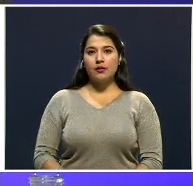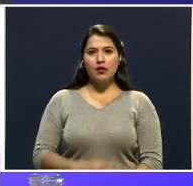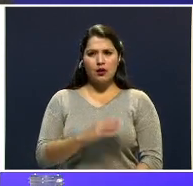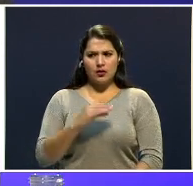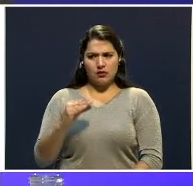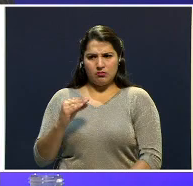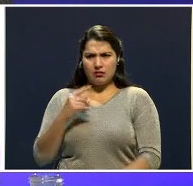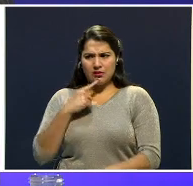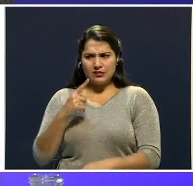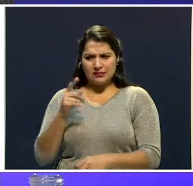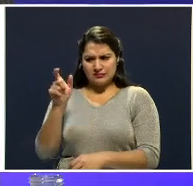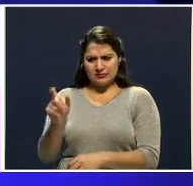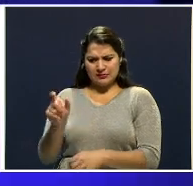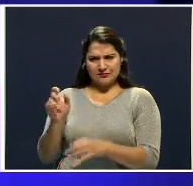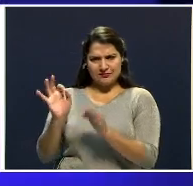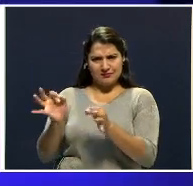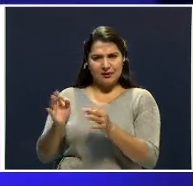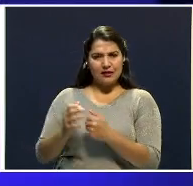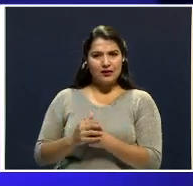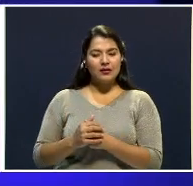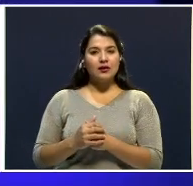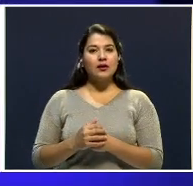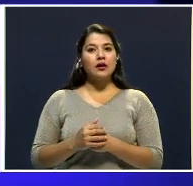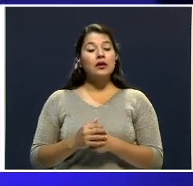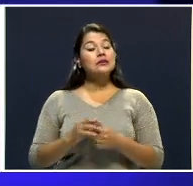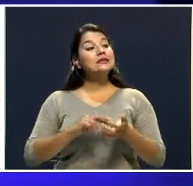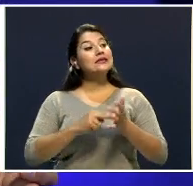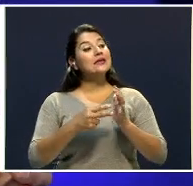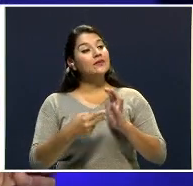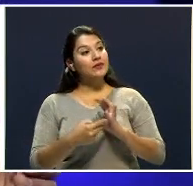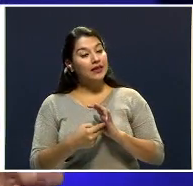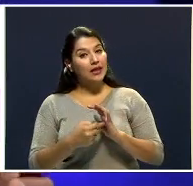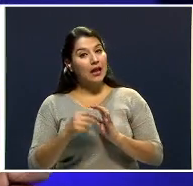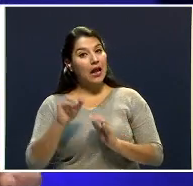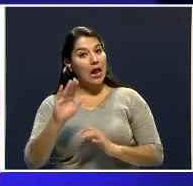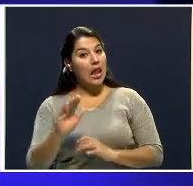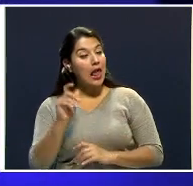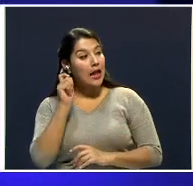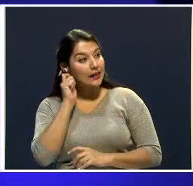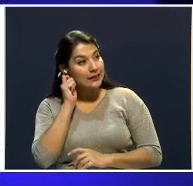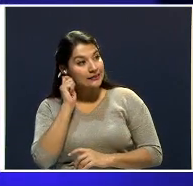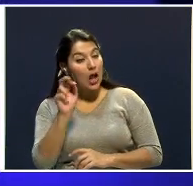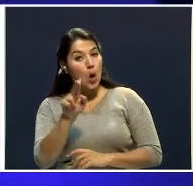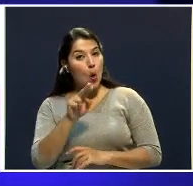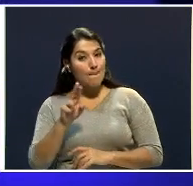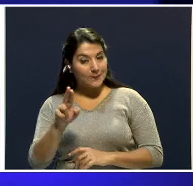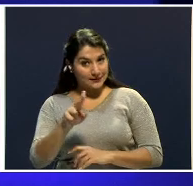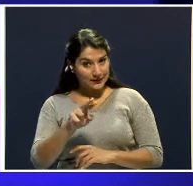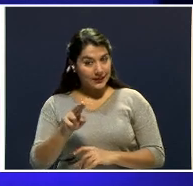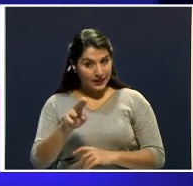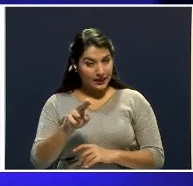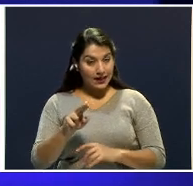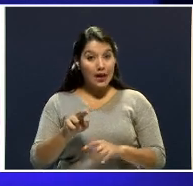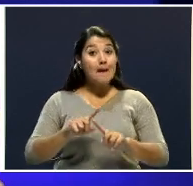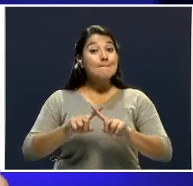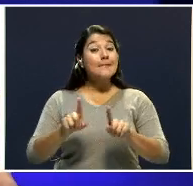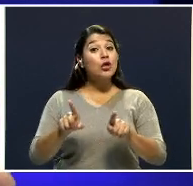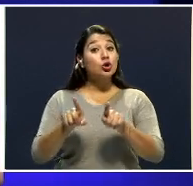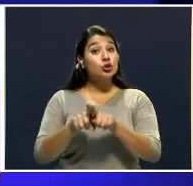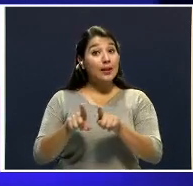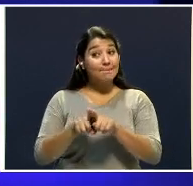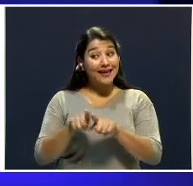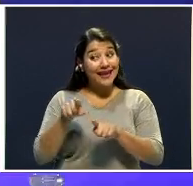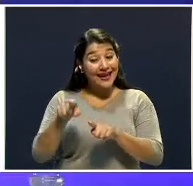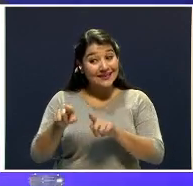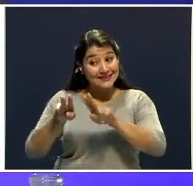es confiable. Es decir, no solo la niña, compañera de Josebel, ofreció testimonio, sino que se sometió a un